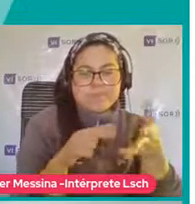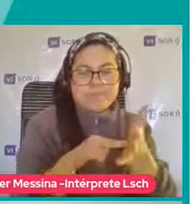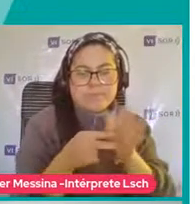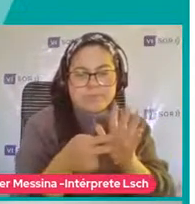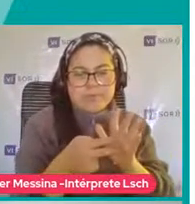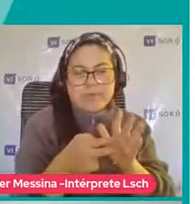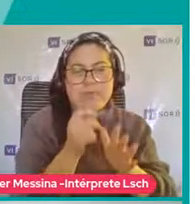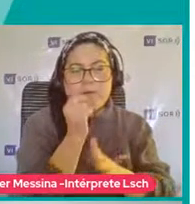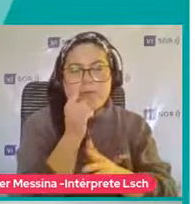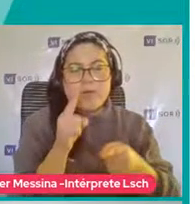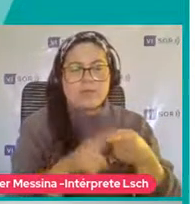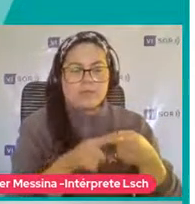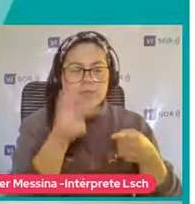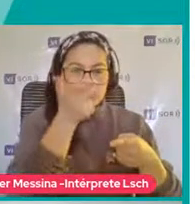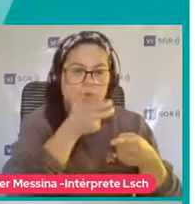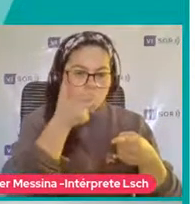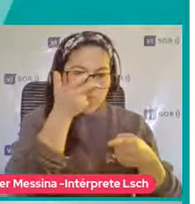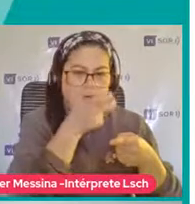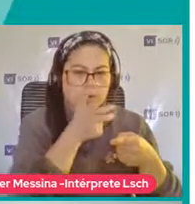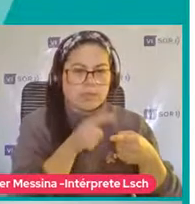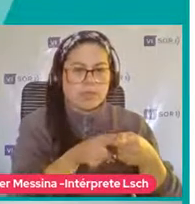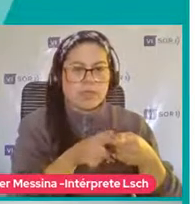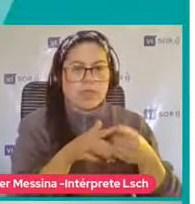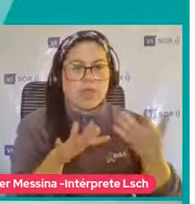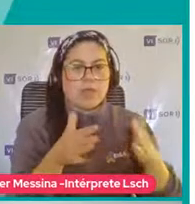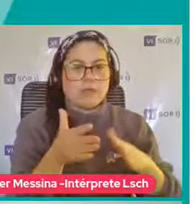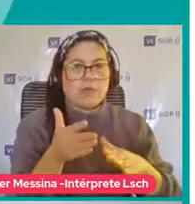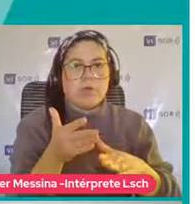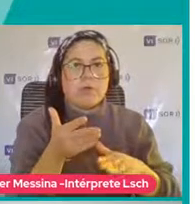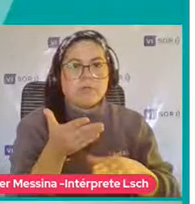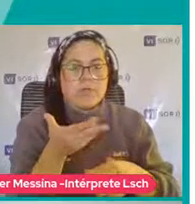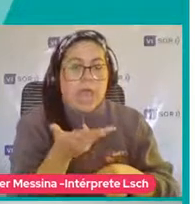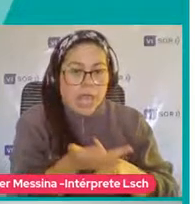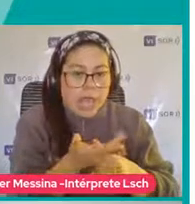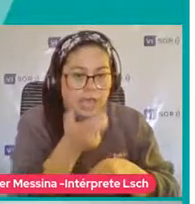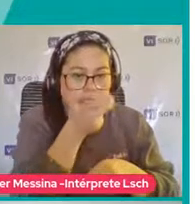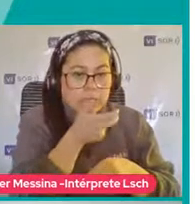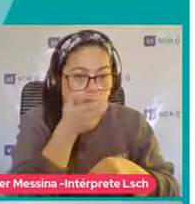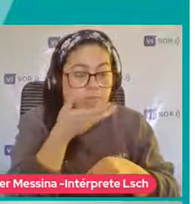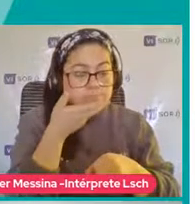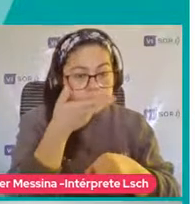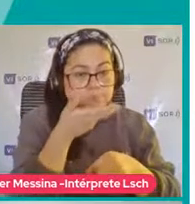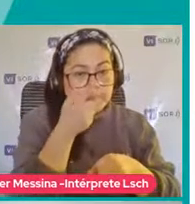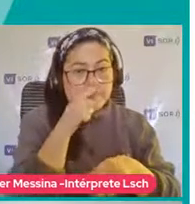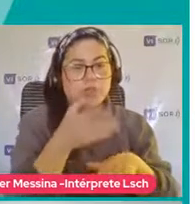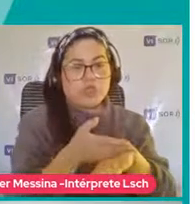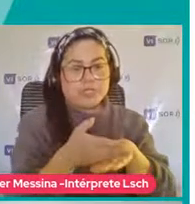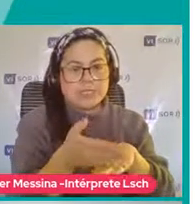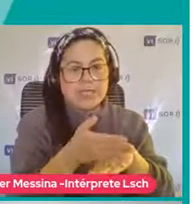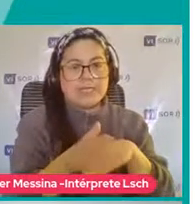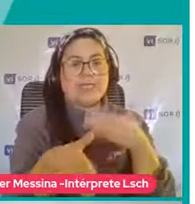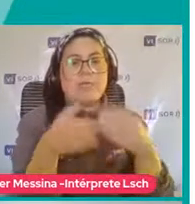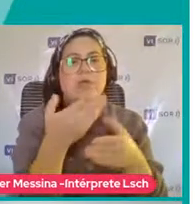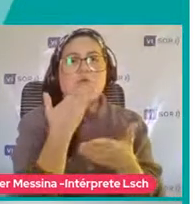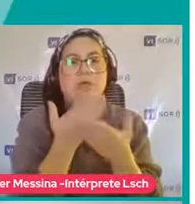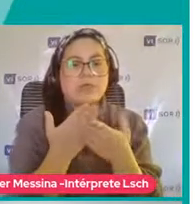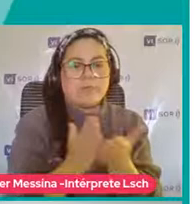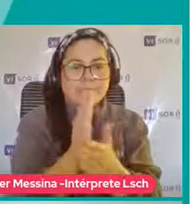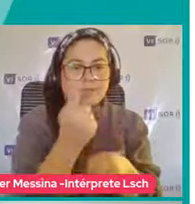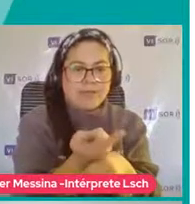que ver Con el lenguaje Puede ser que Hay un lenguaje tardío Pero también Hay dificultades Más adelante En conversación O sea Esta